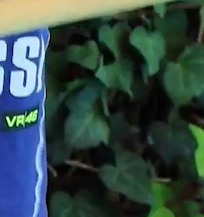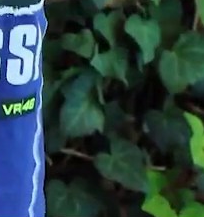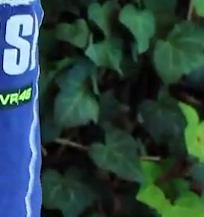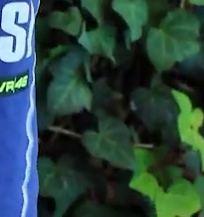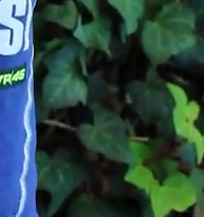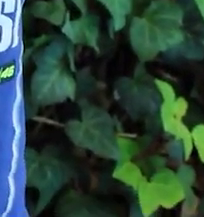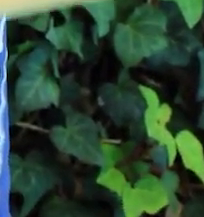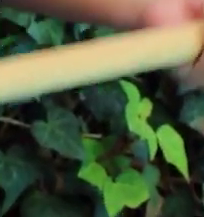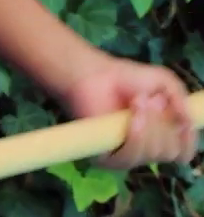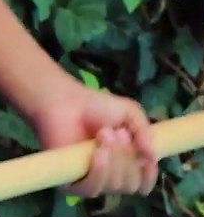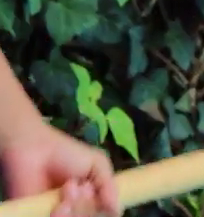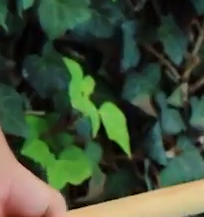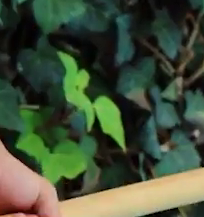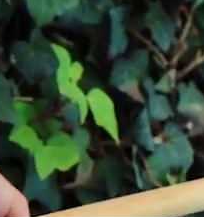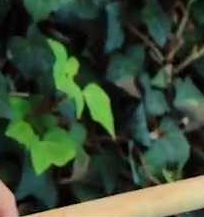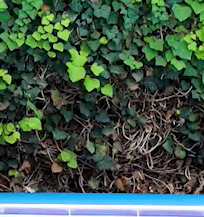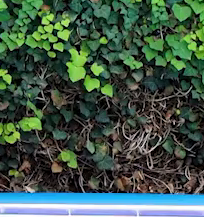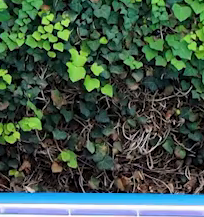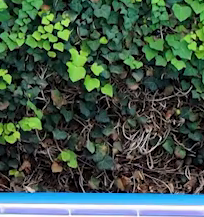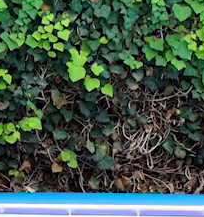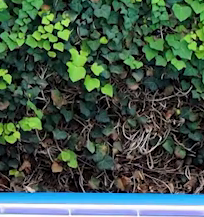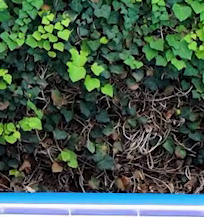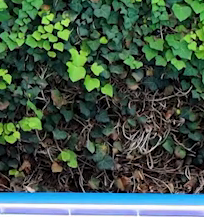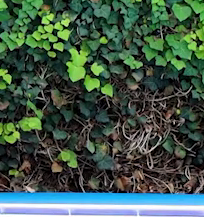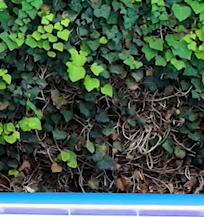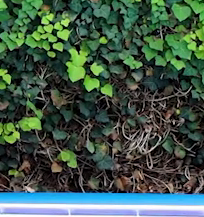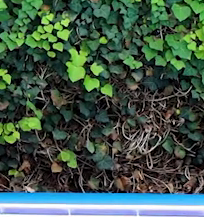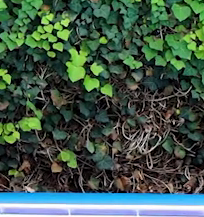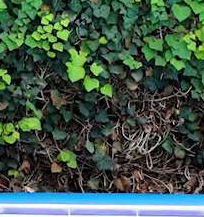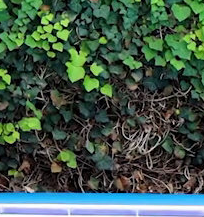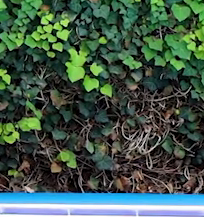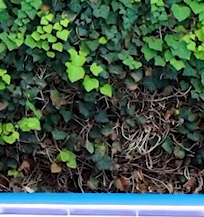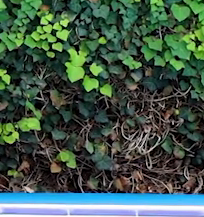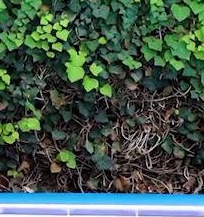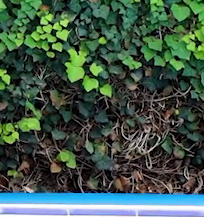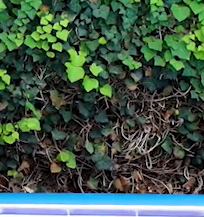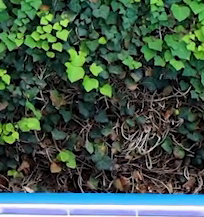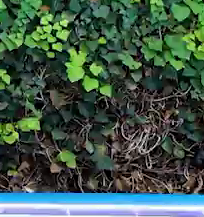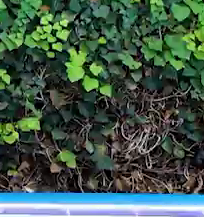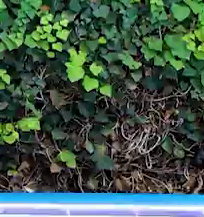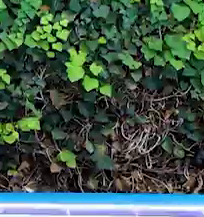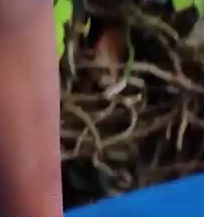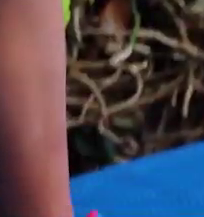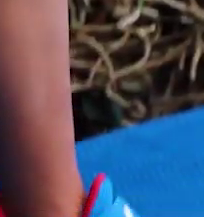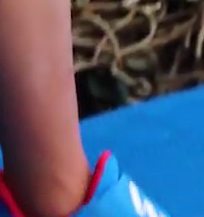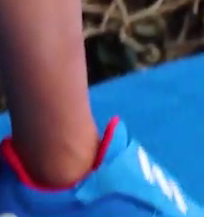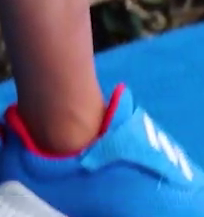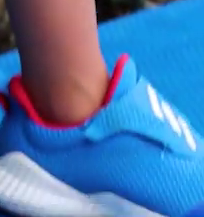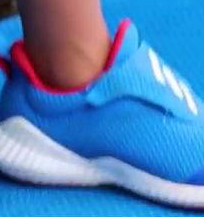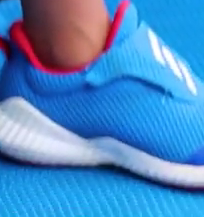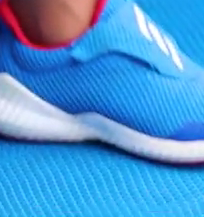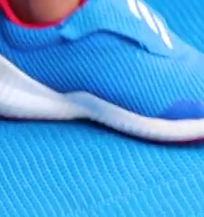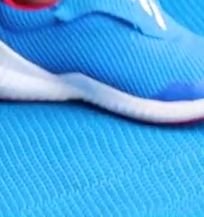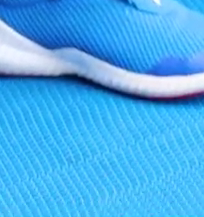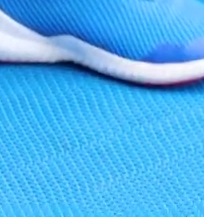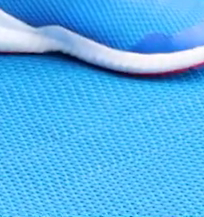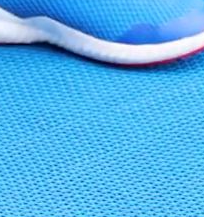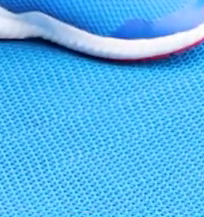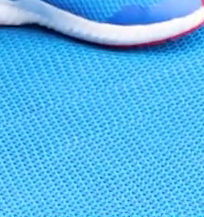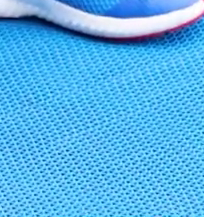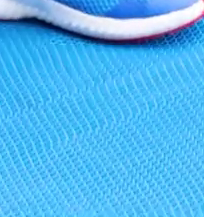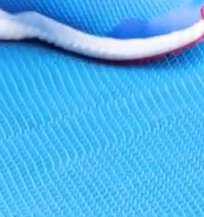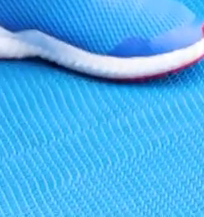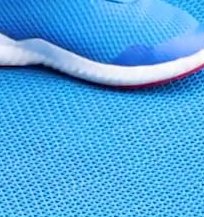respiramos, respiramos, más, uno, dos, bien hecho, descansamos,